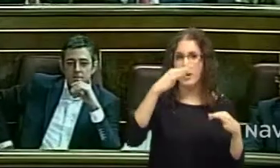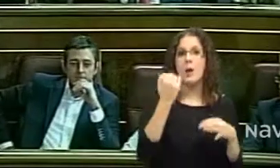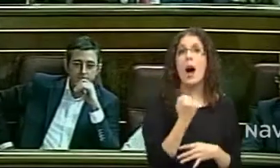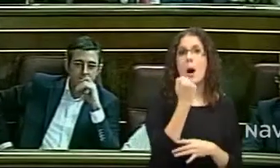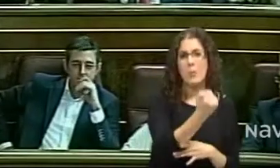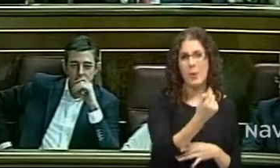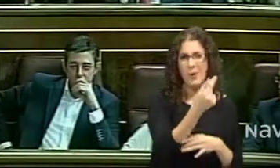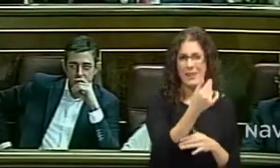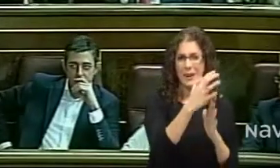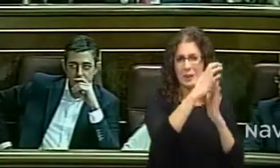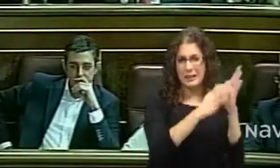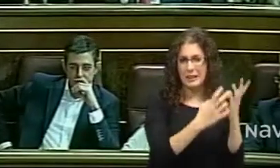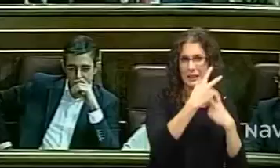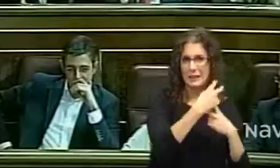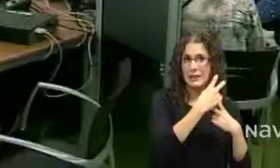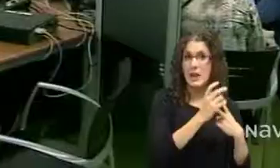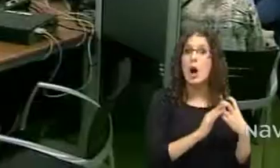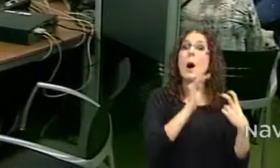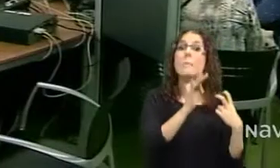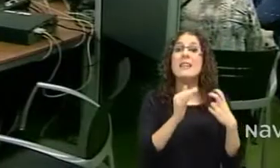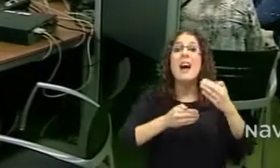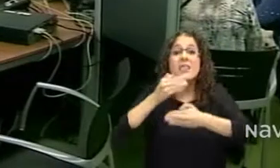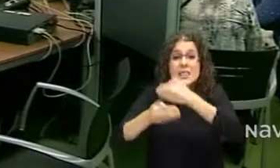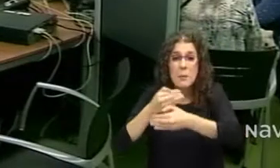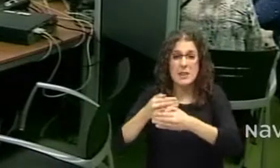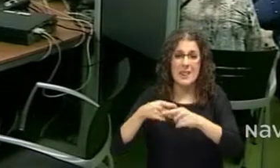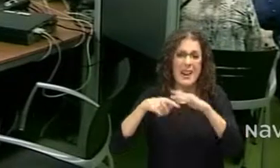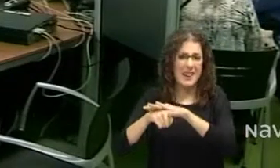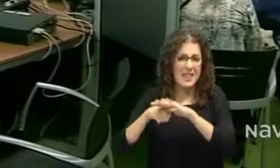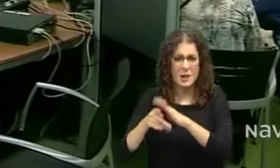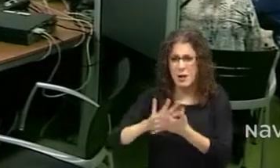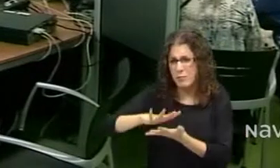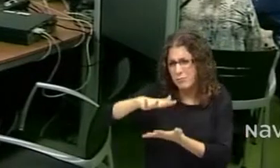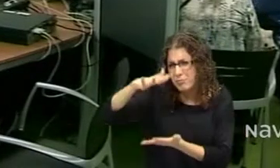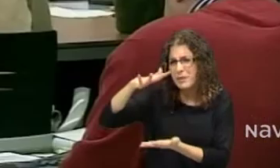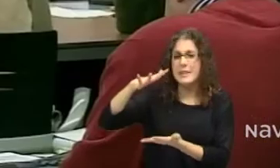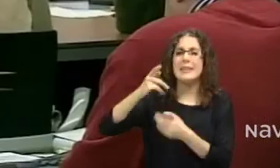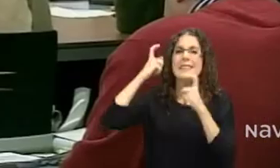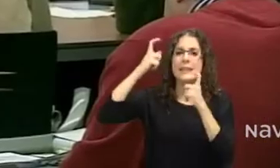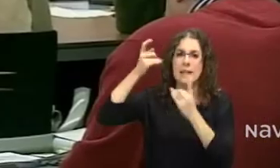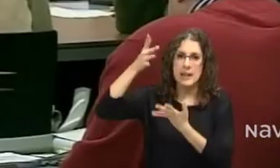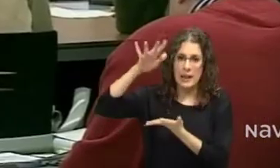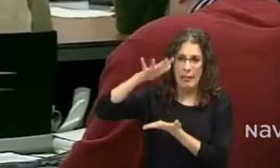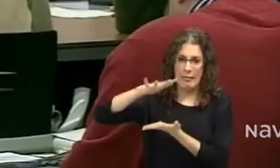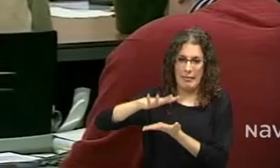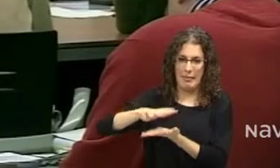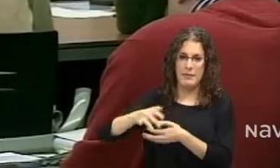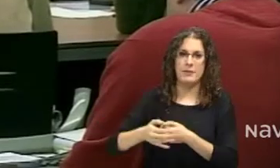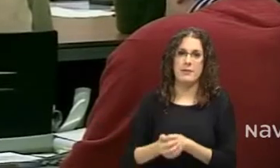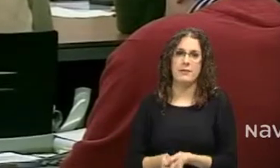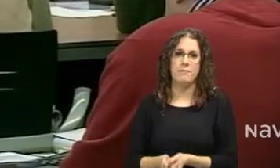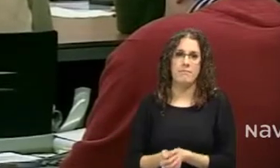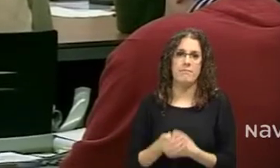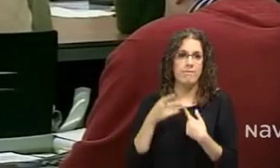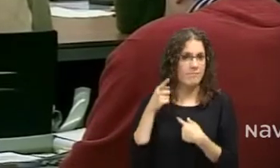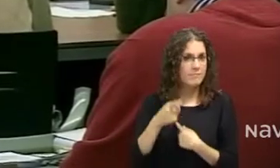incentivos, la simplificación de trámites administrativos. En esto toda la administración tendrá que colaborar y tendrá que hacer un cambio bastante